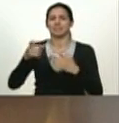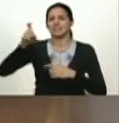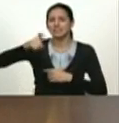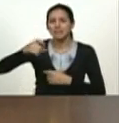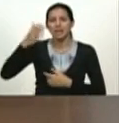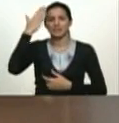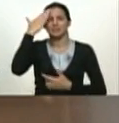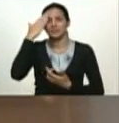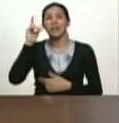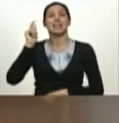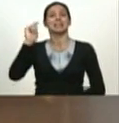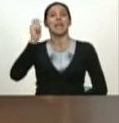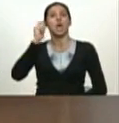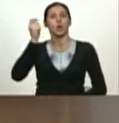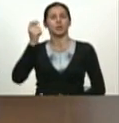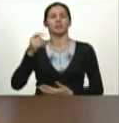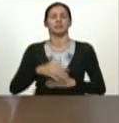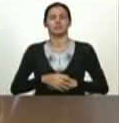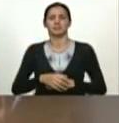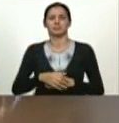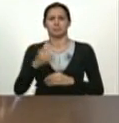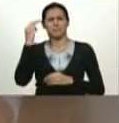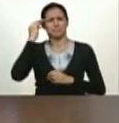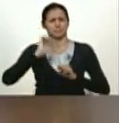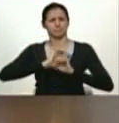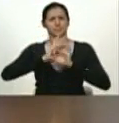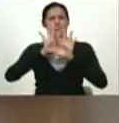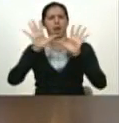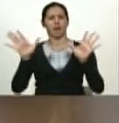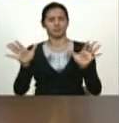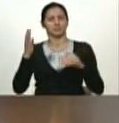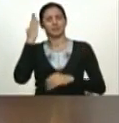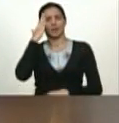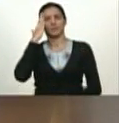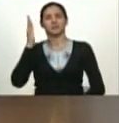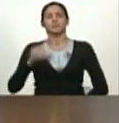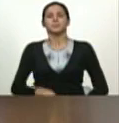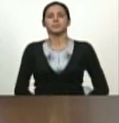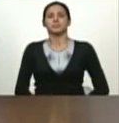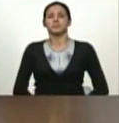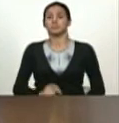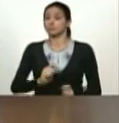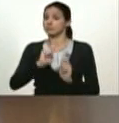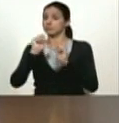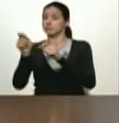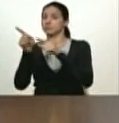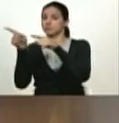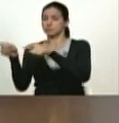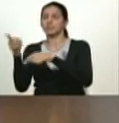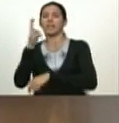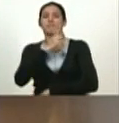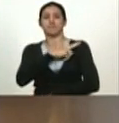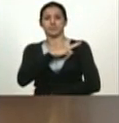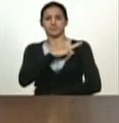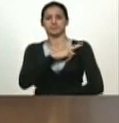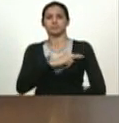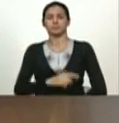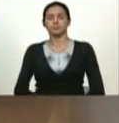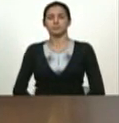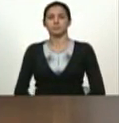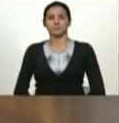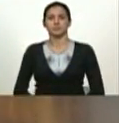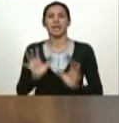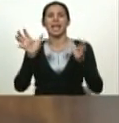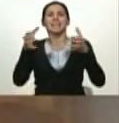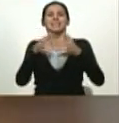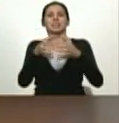conoce la teoría con mente ordenada y le estoy dando la responsabilidad de ser el jefe de el